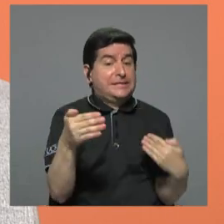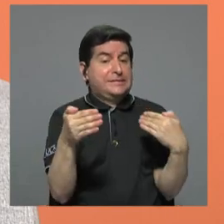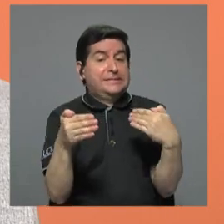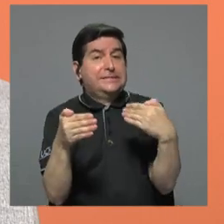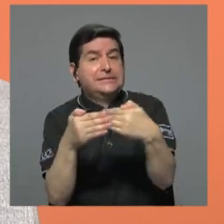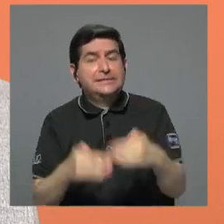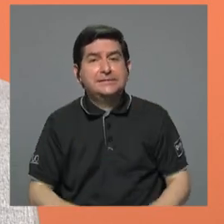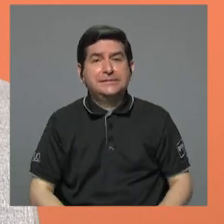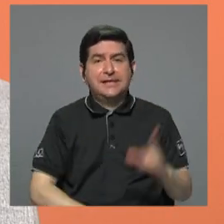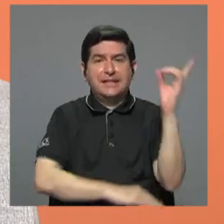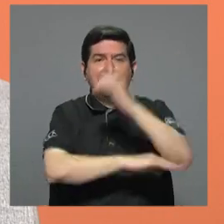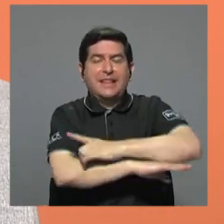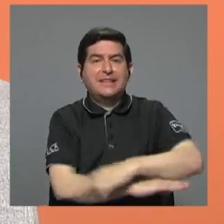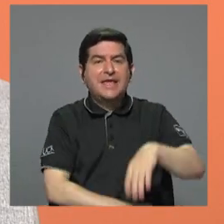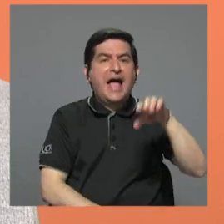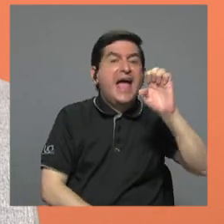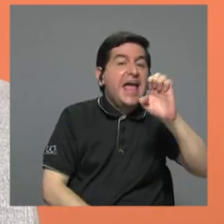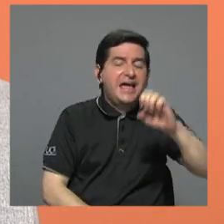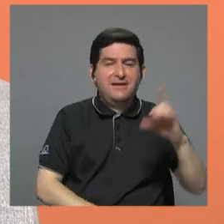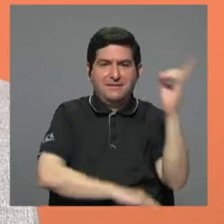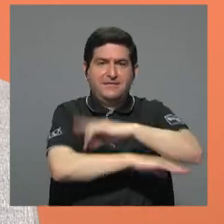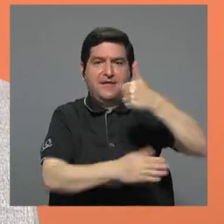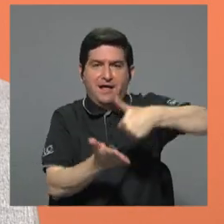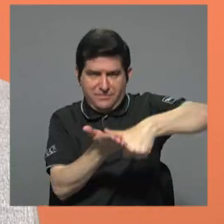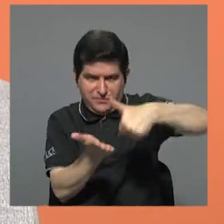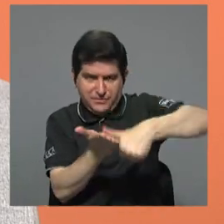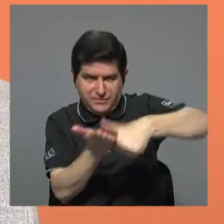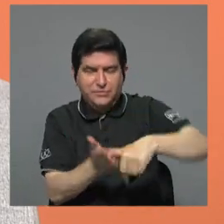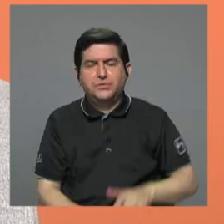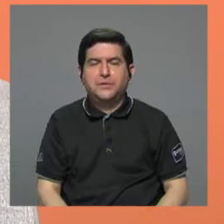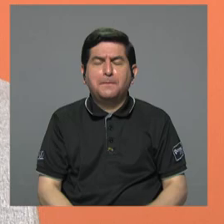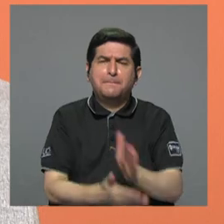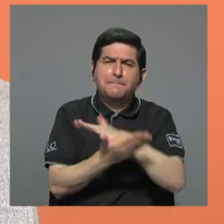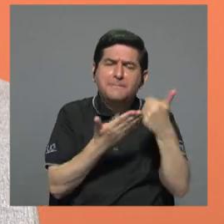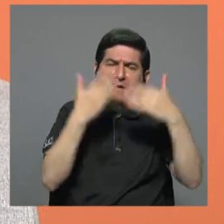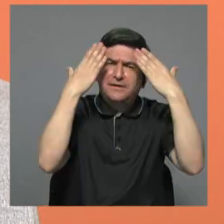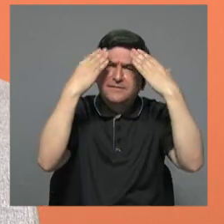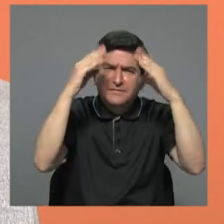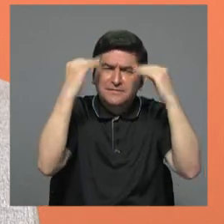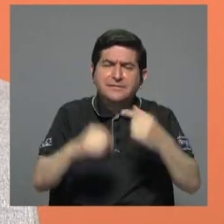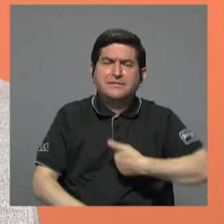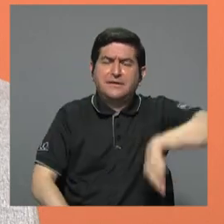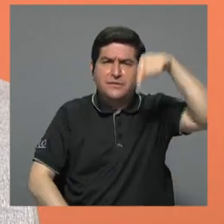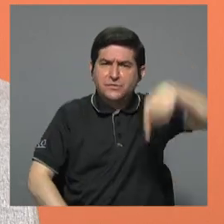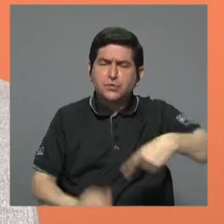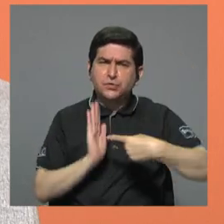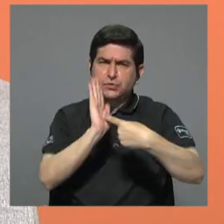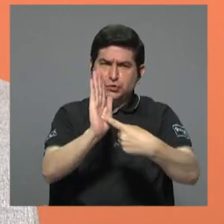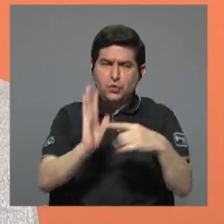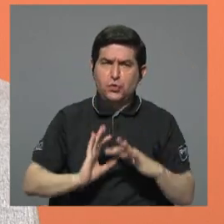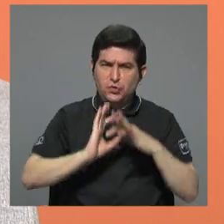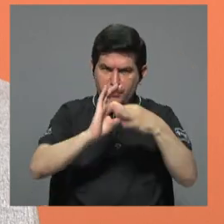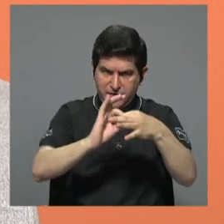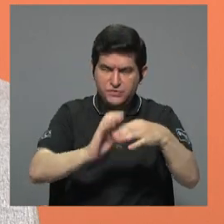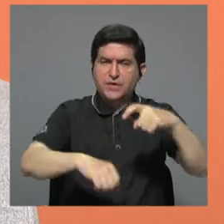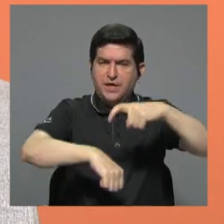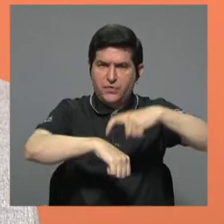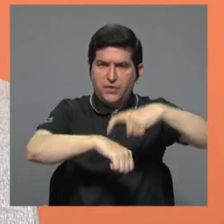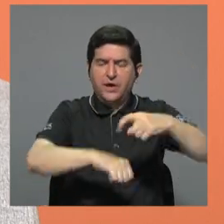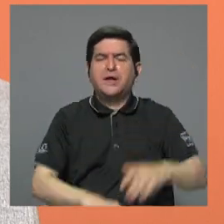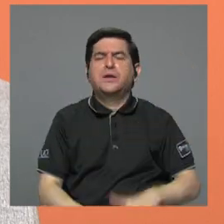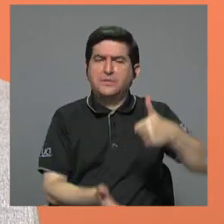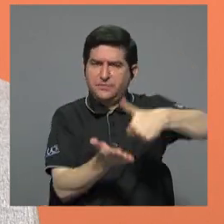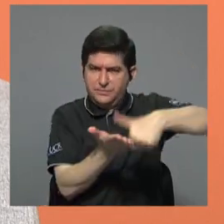día E, que llamamos el día de las elecciones, obviamente, parte de la información que traemos hoy tiene que ver con la coyuntura electoral